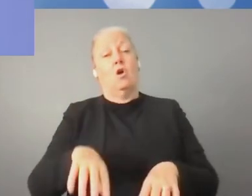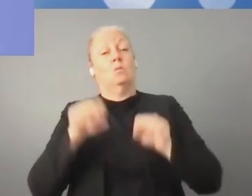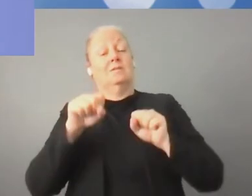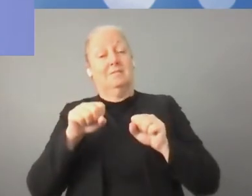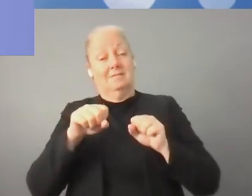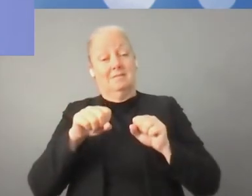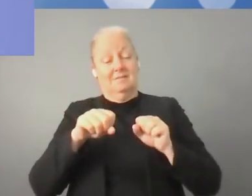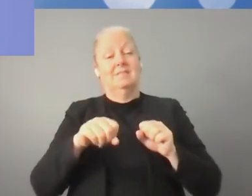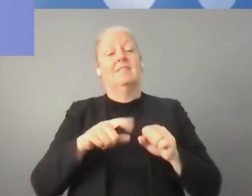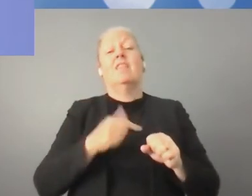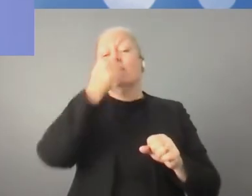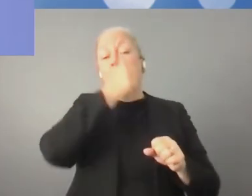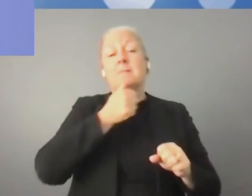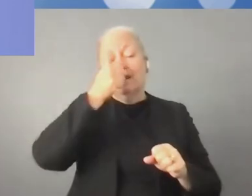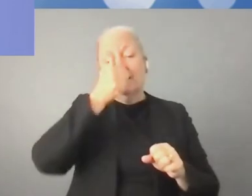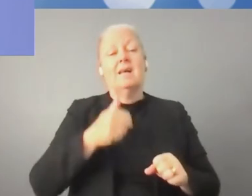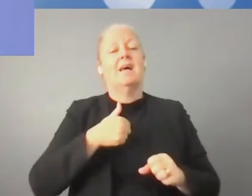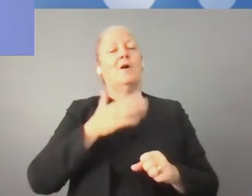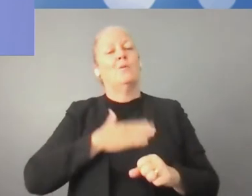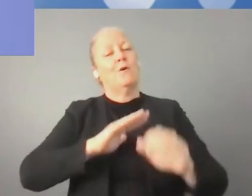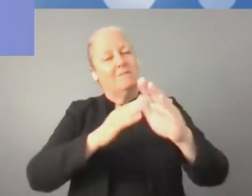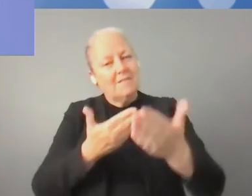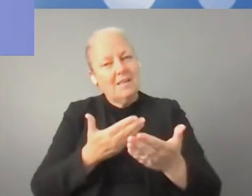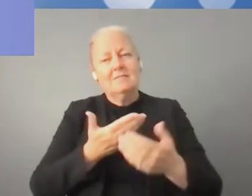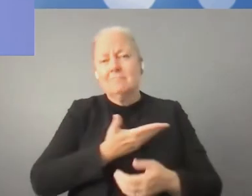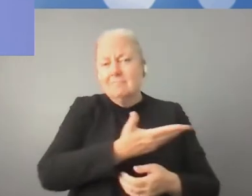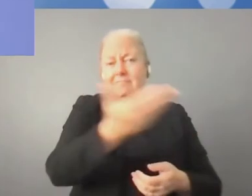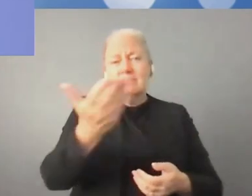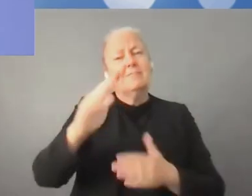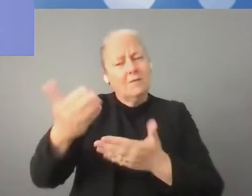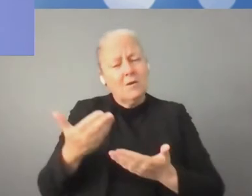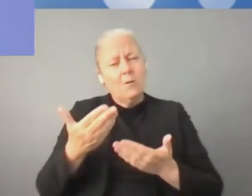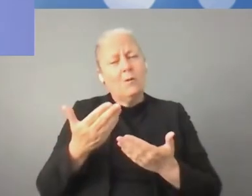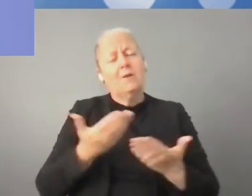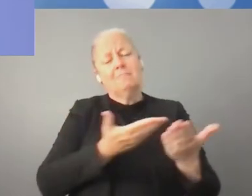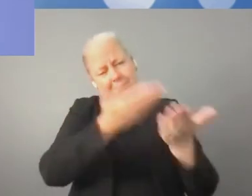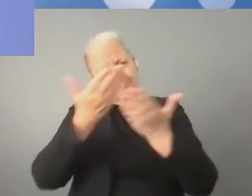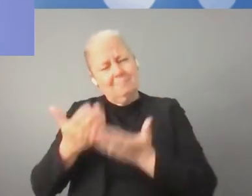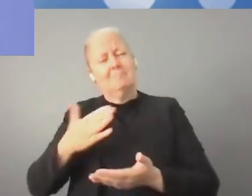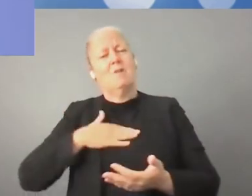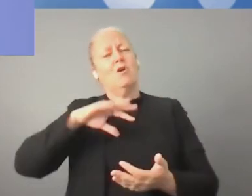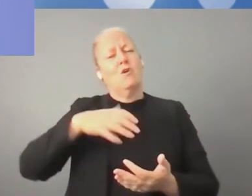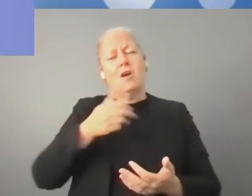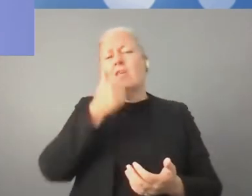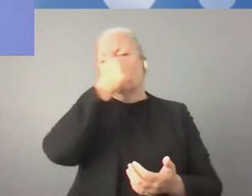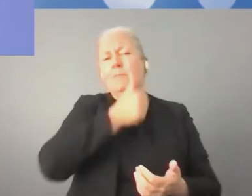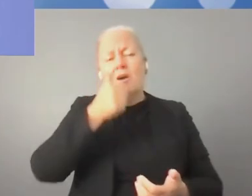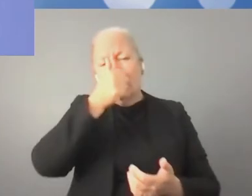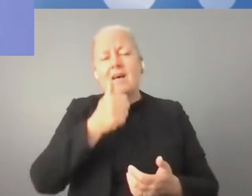como también con bancos comerciales. Puesto que nosotros seremos el siguiente país anfitrión